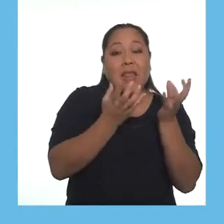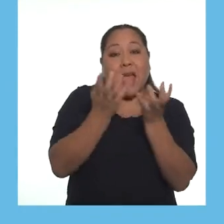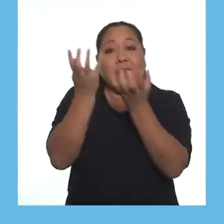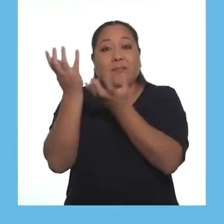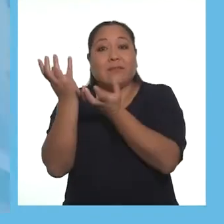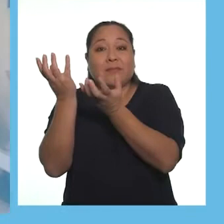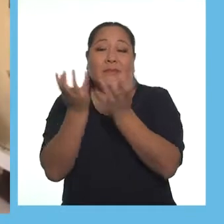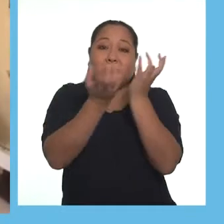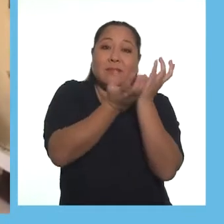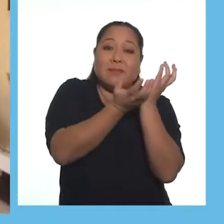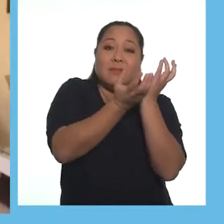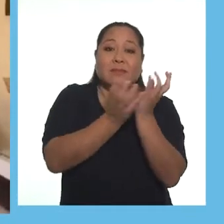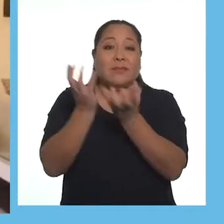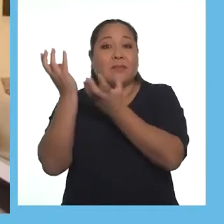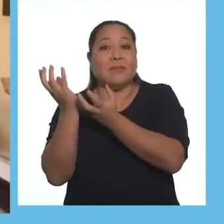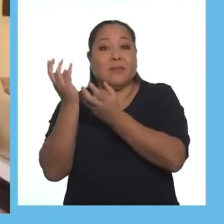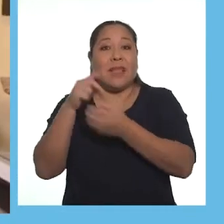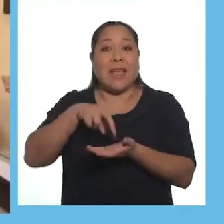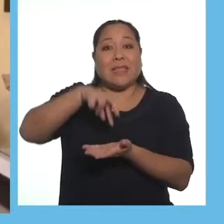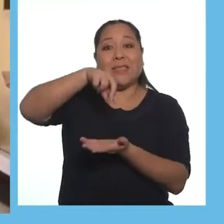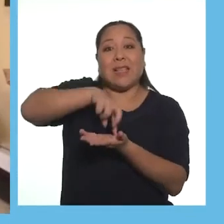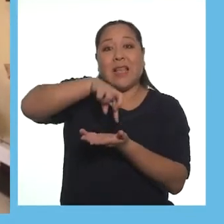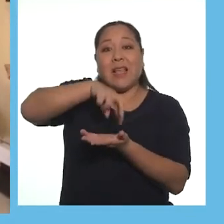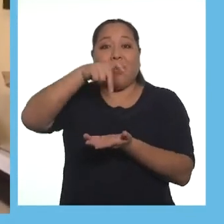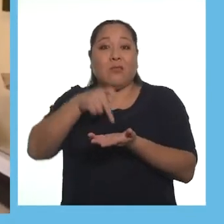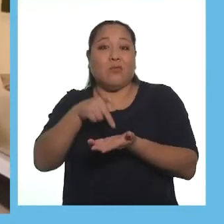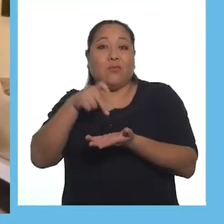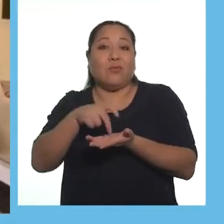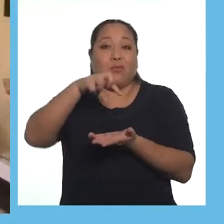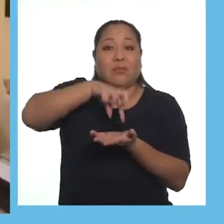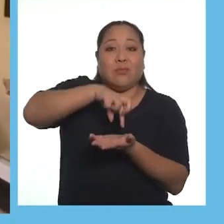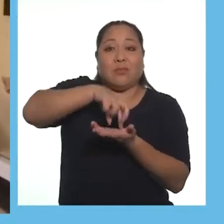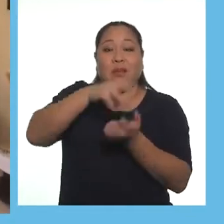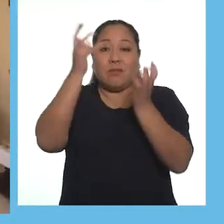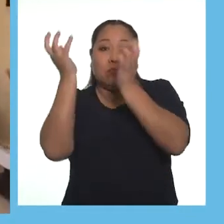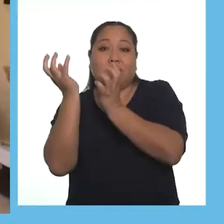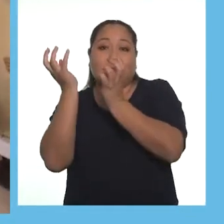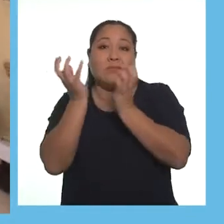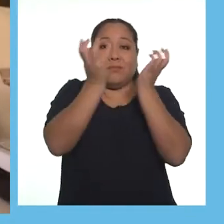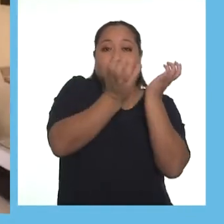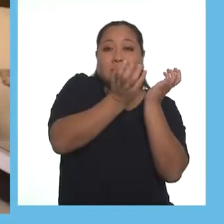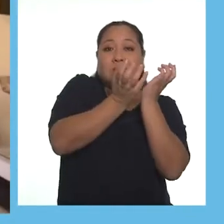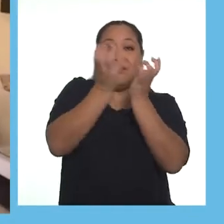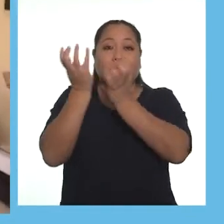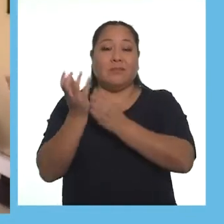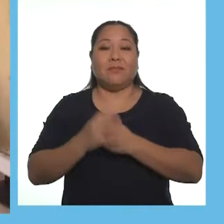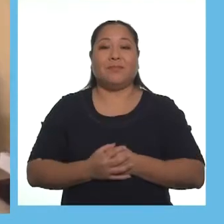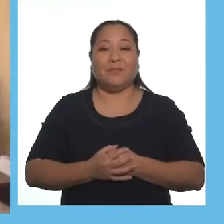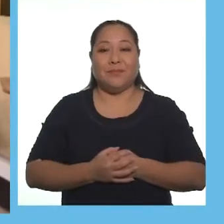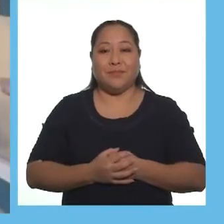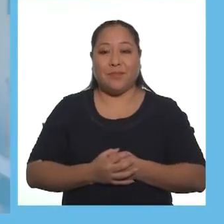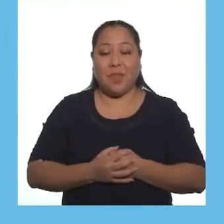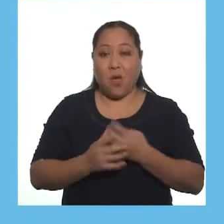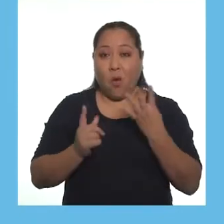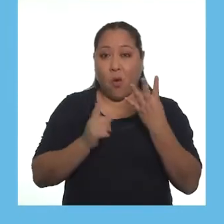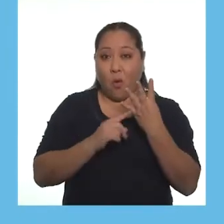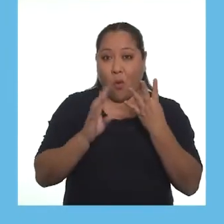izquierda sosteniendo la canastilla dando saltos y levantando las rodillas.